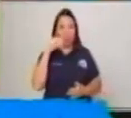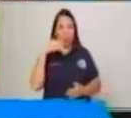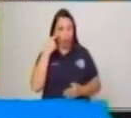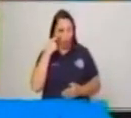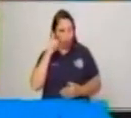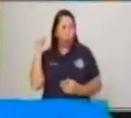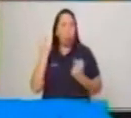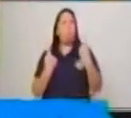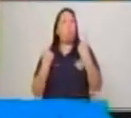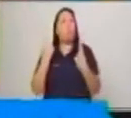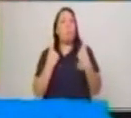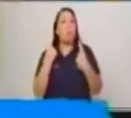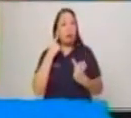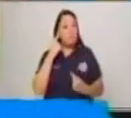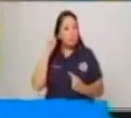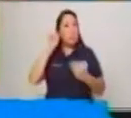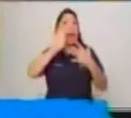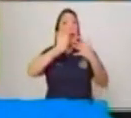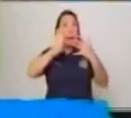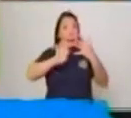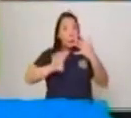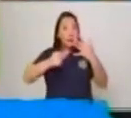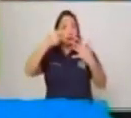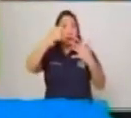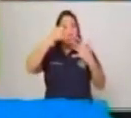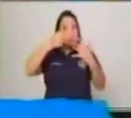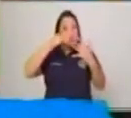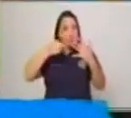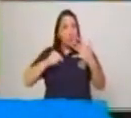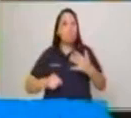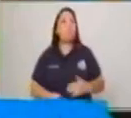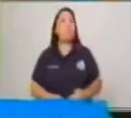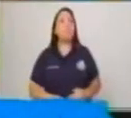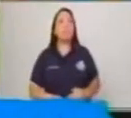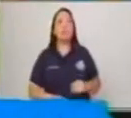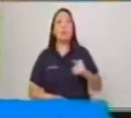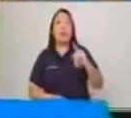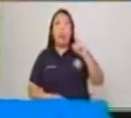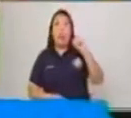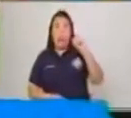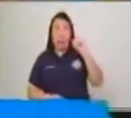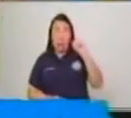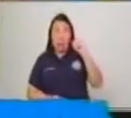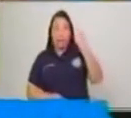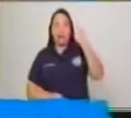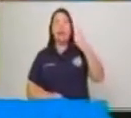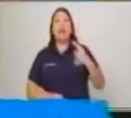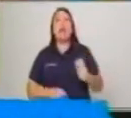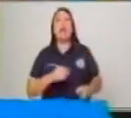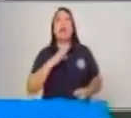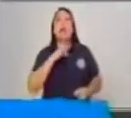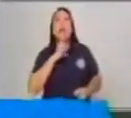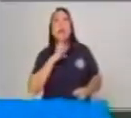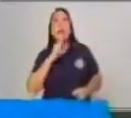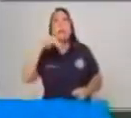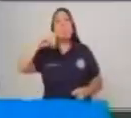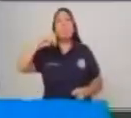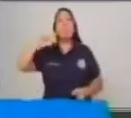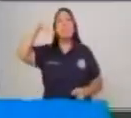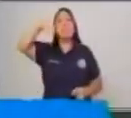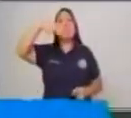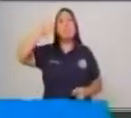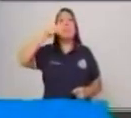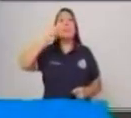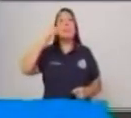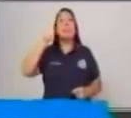Los elementos de la narración. El primer elemento es el narrador. ¿Quién es el narrador? Pues es el que cuenta la